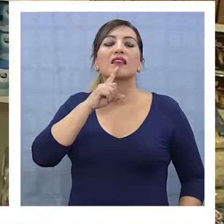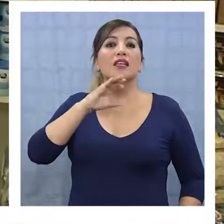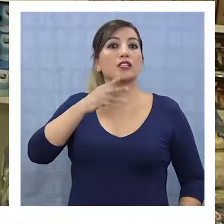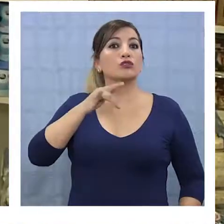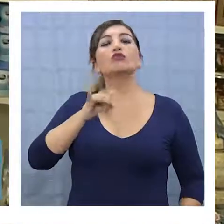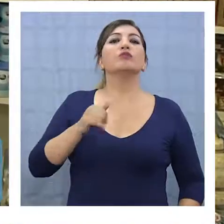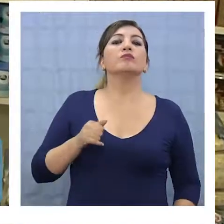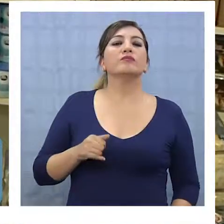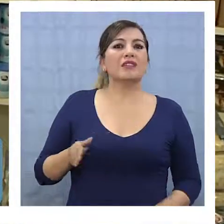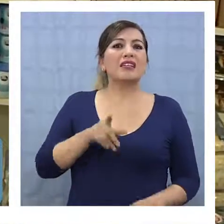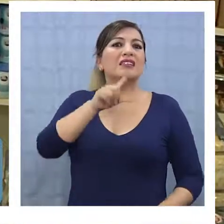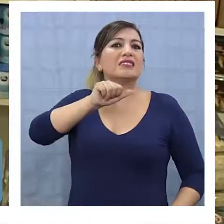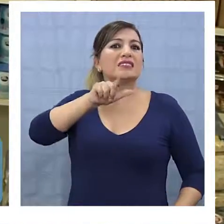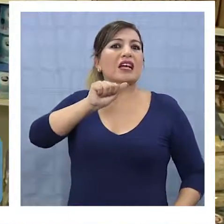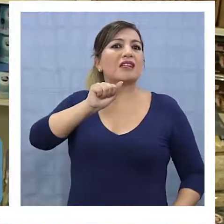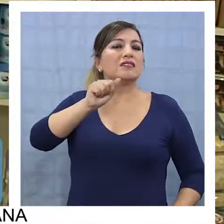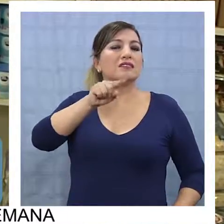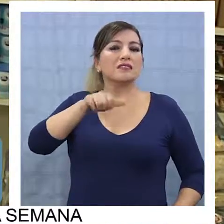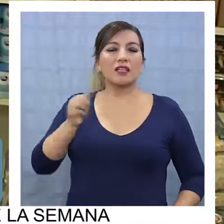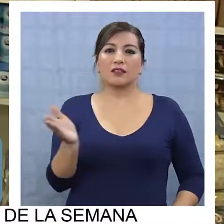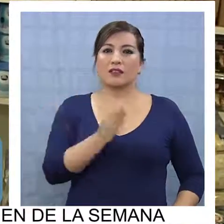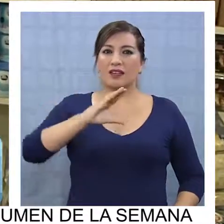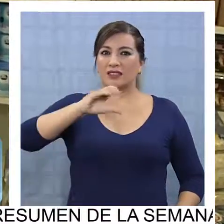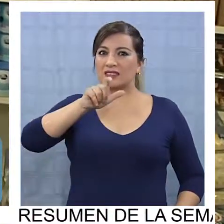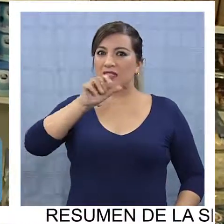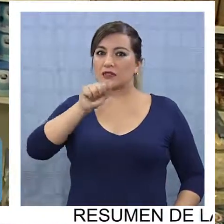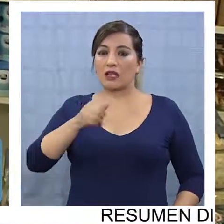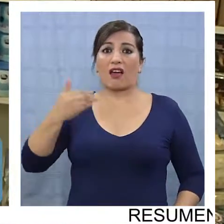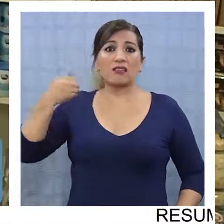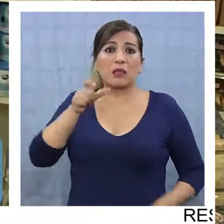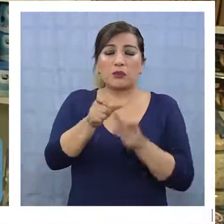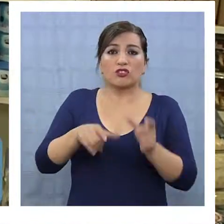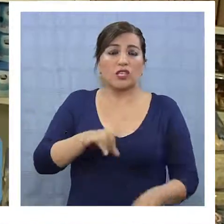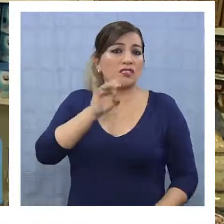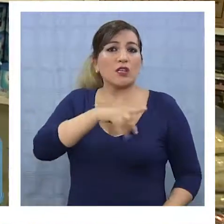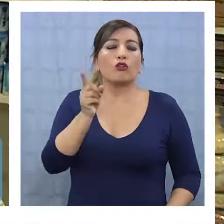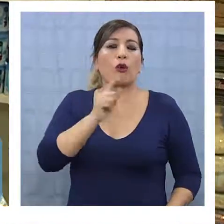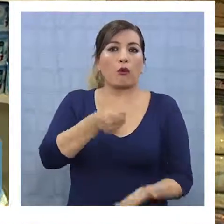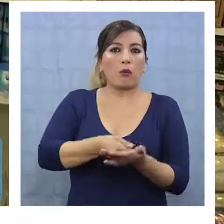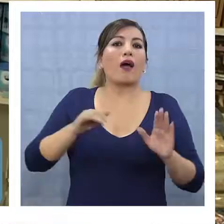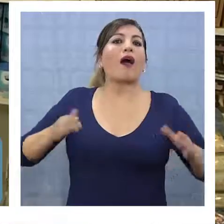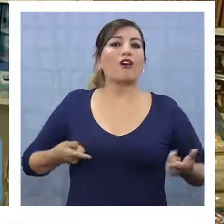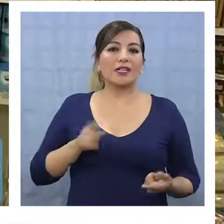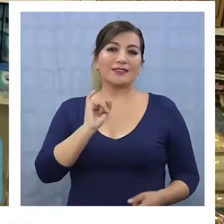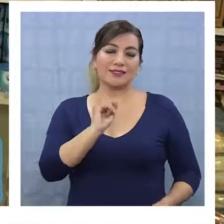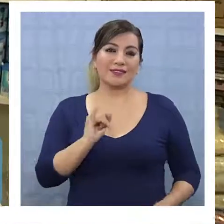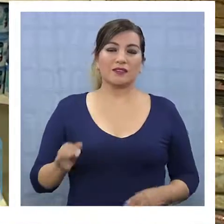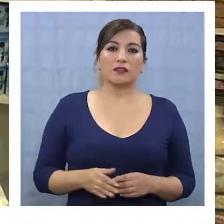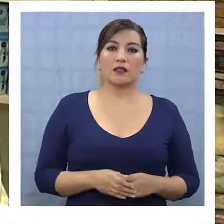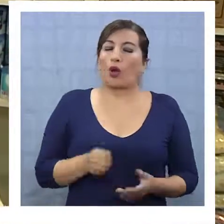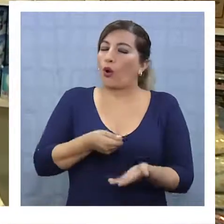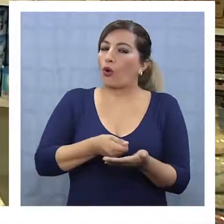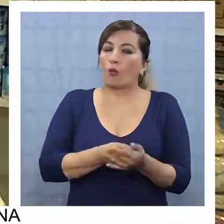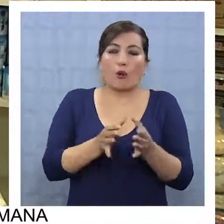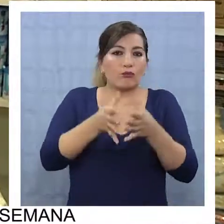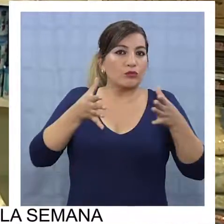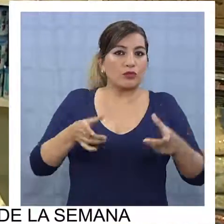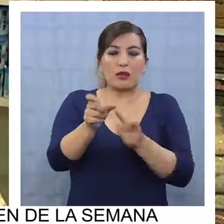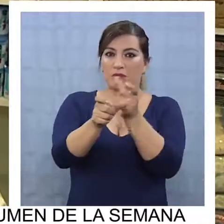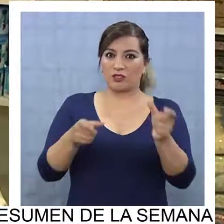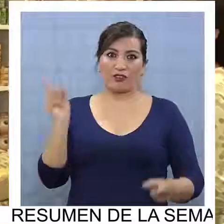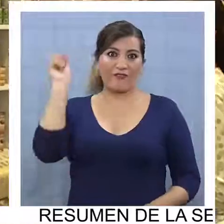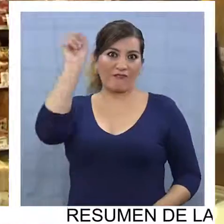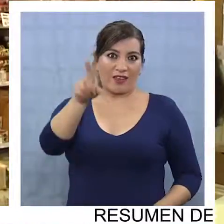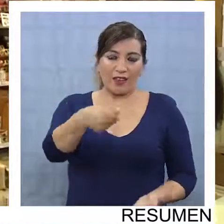mostaza, la salsa césar, producto que no estaba dentro de la dieta de los chilenos, pero que ahora es como prioritario en la canasta familiar. Se lleva mucho.